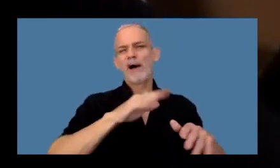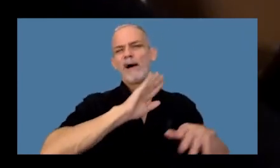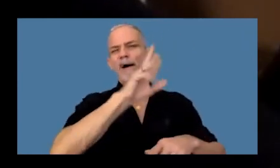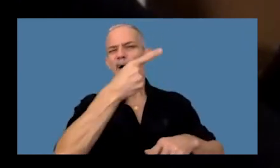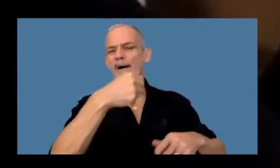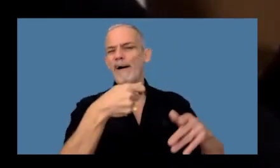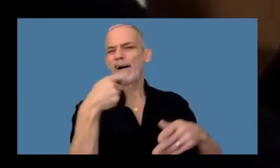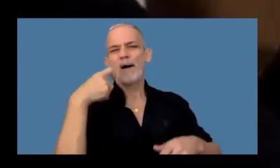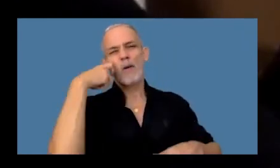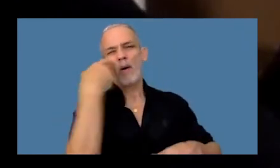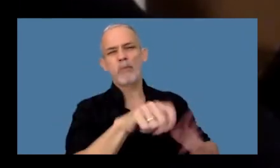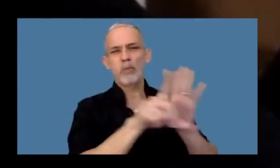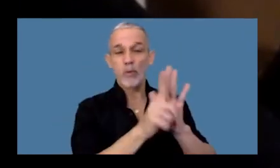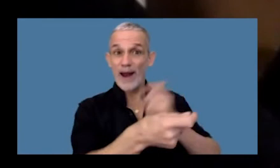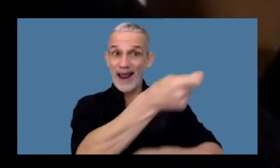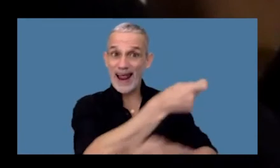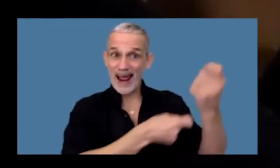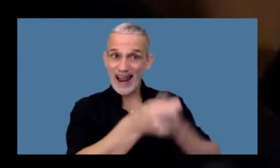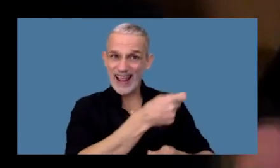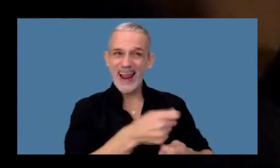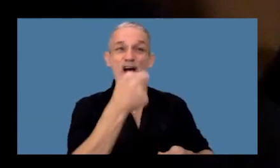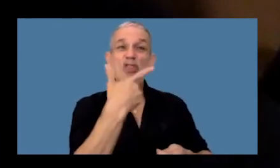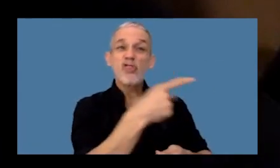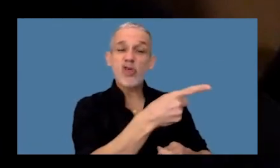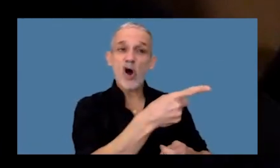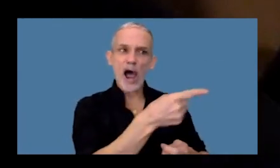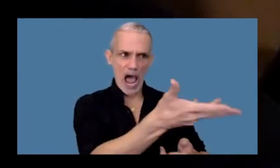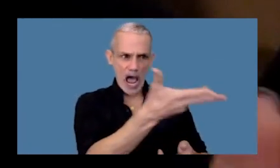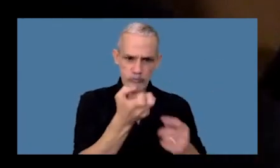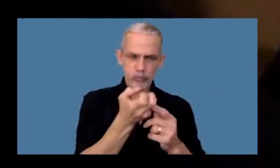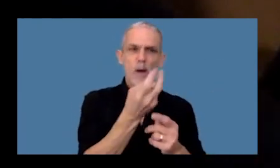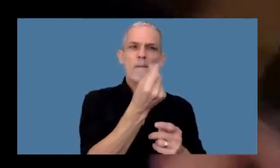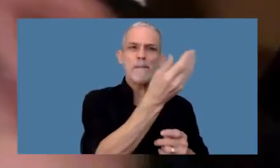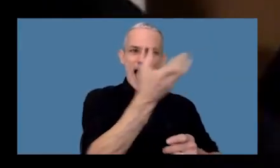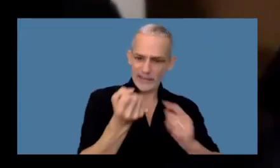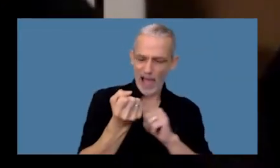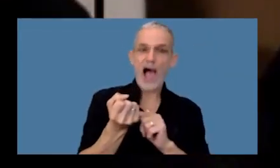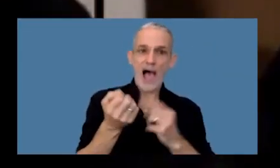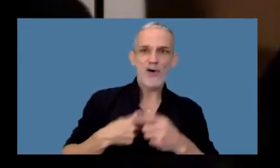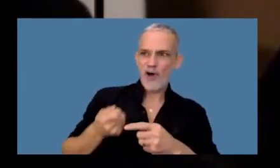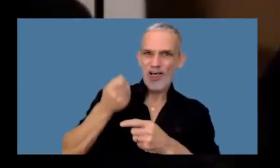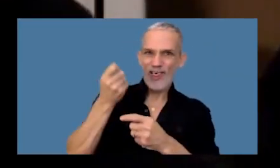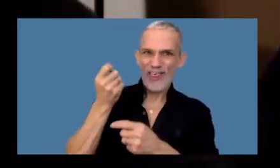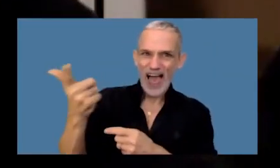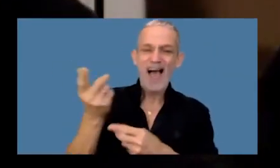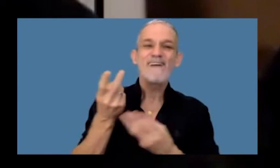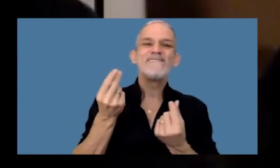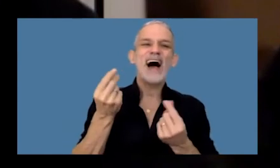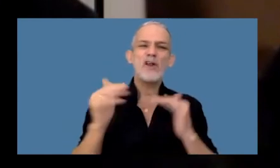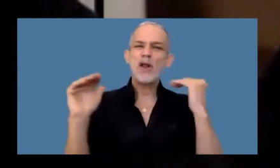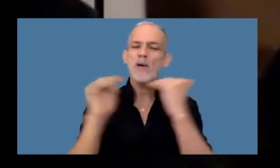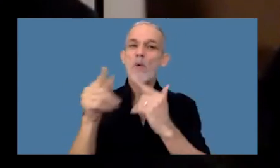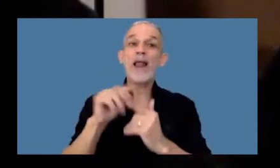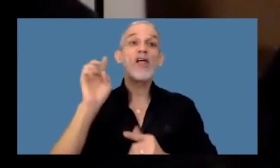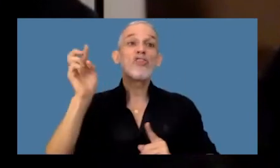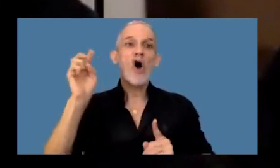previo vinculado al narcotráfico a cambio de lo que éste entregaba su valor equivalente